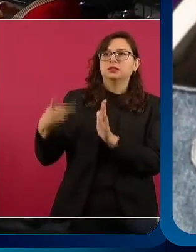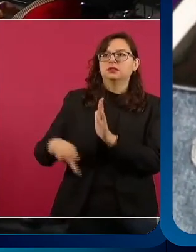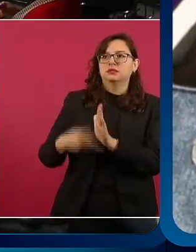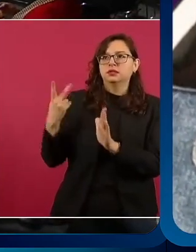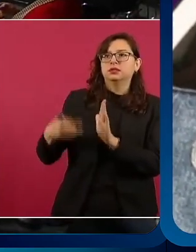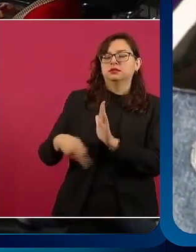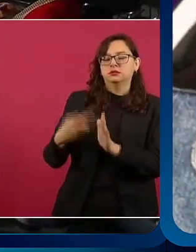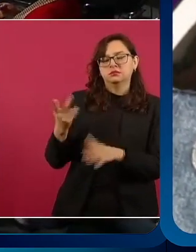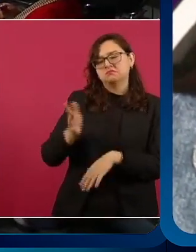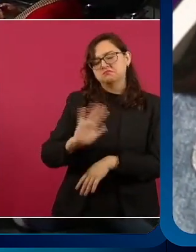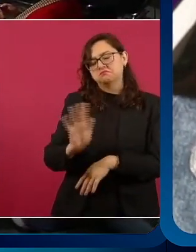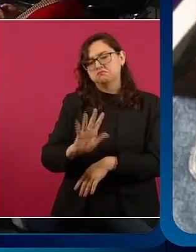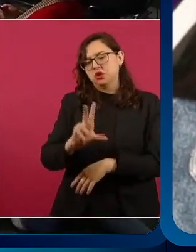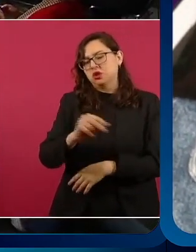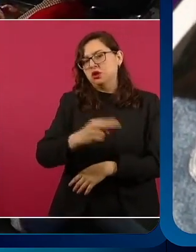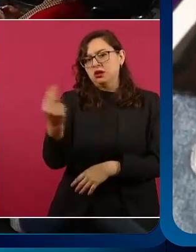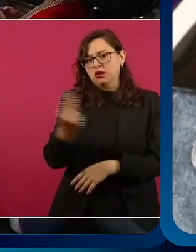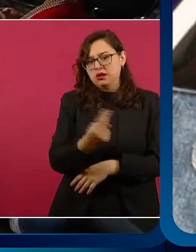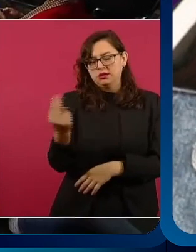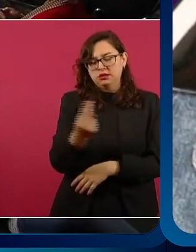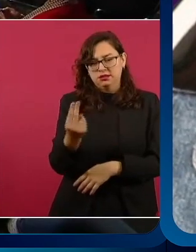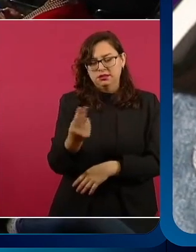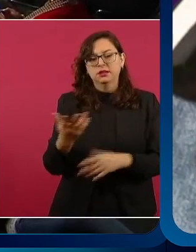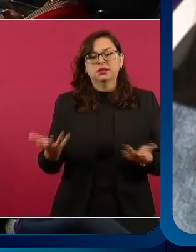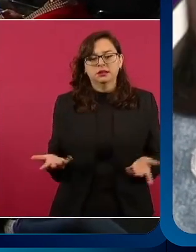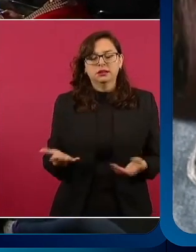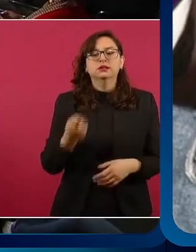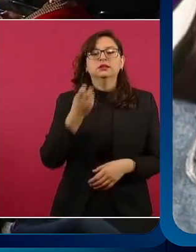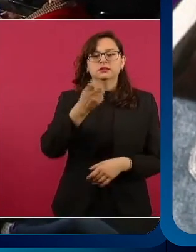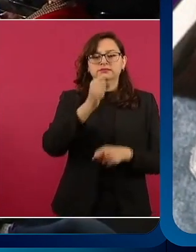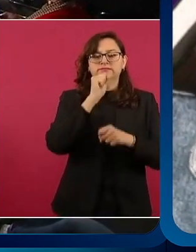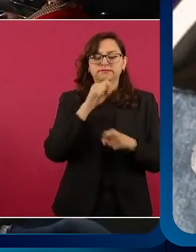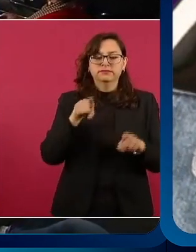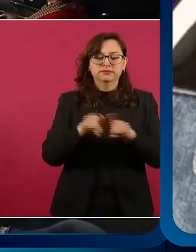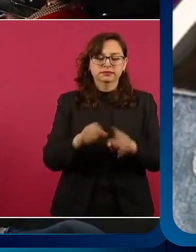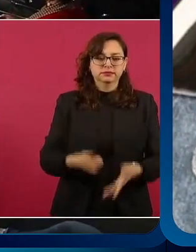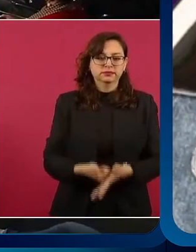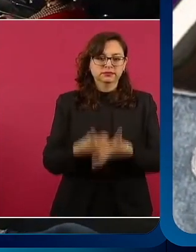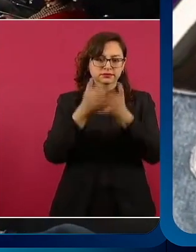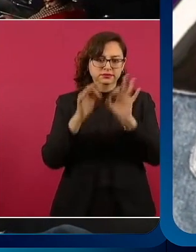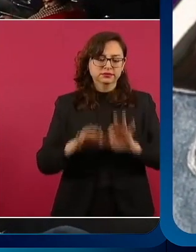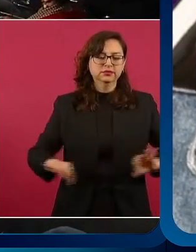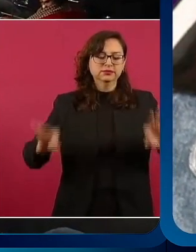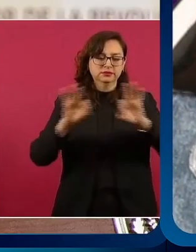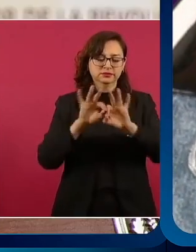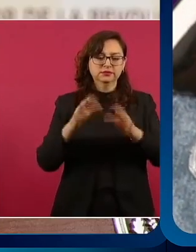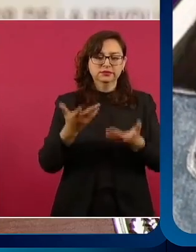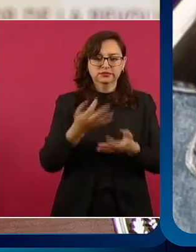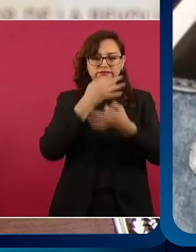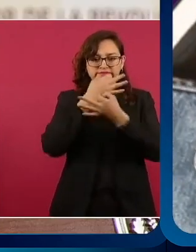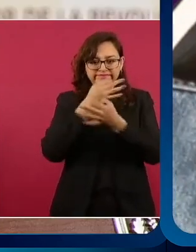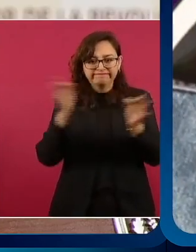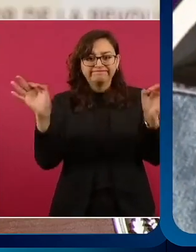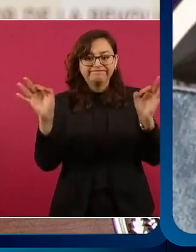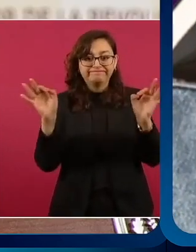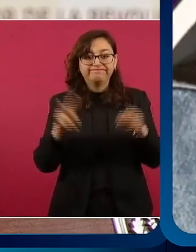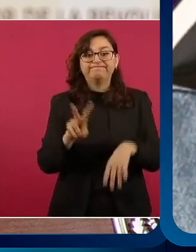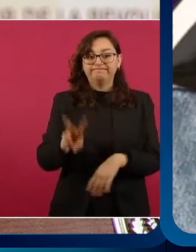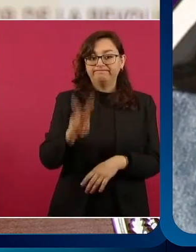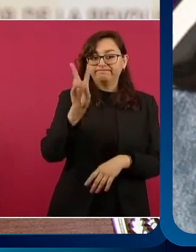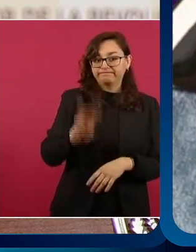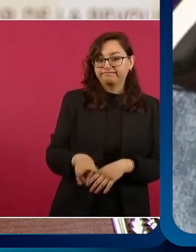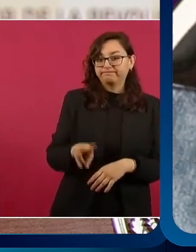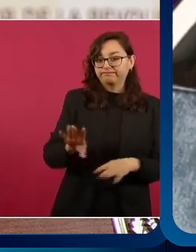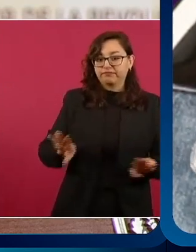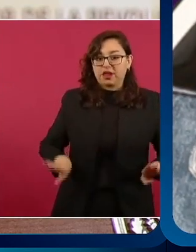de García de Cabeza de Vaca, bueno, pues entonces que tampoco cobren, igual que los diputados de oposición que están en huelga y